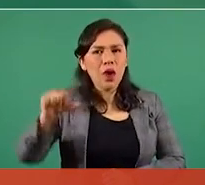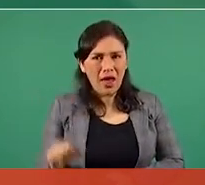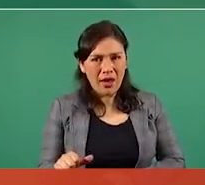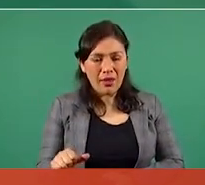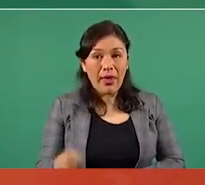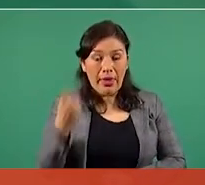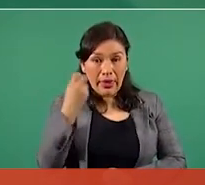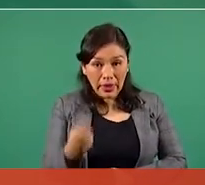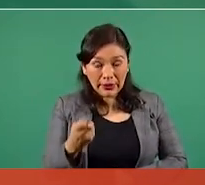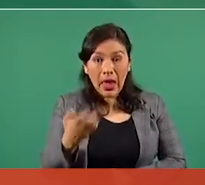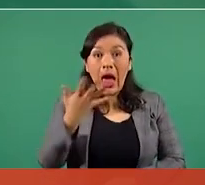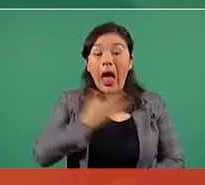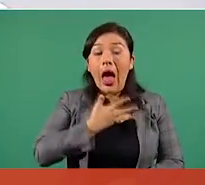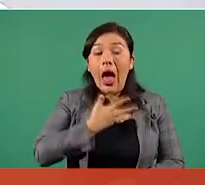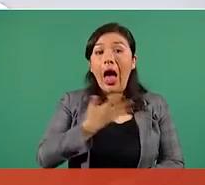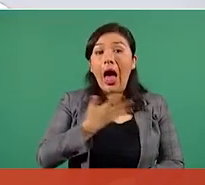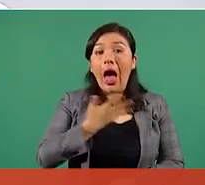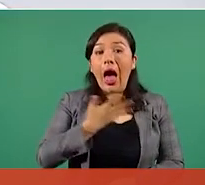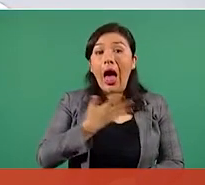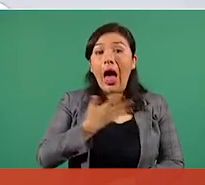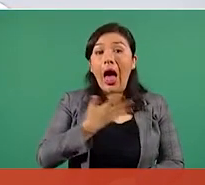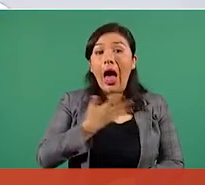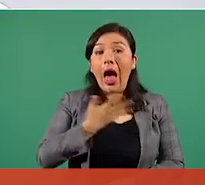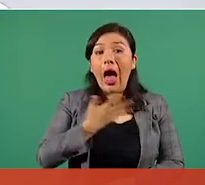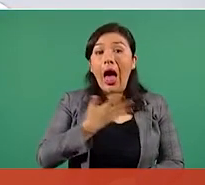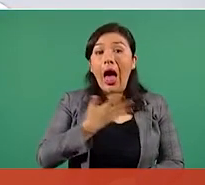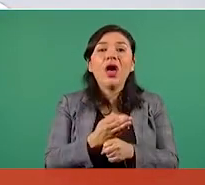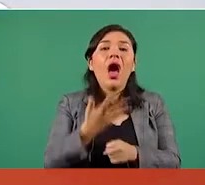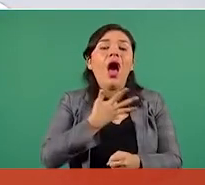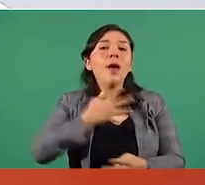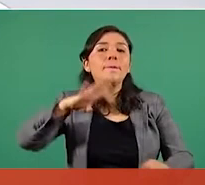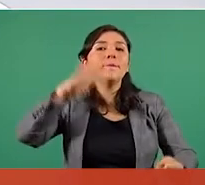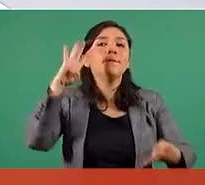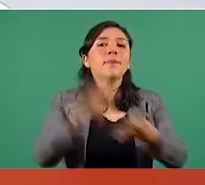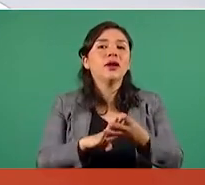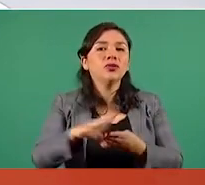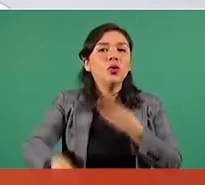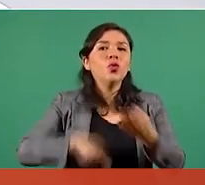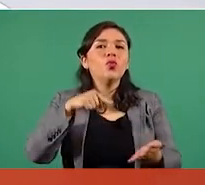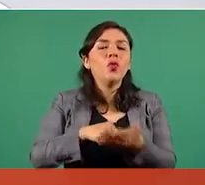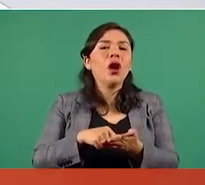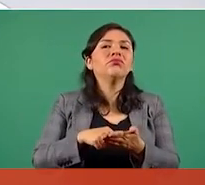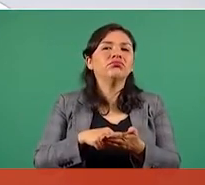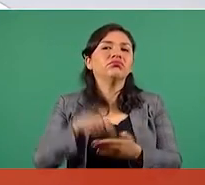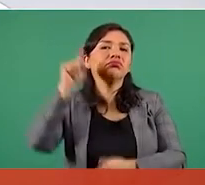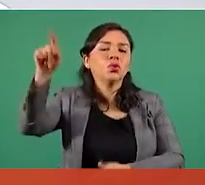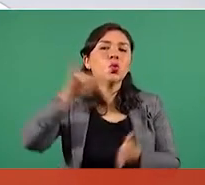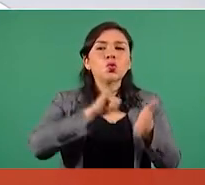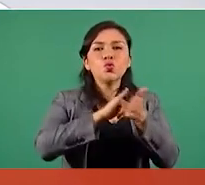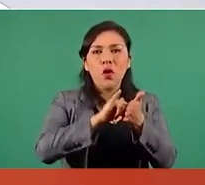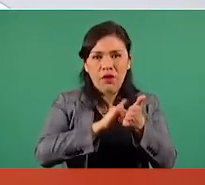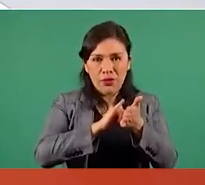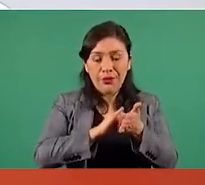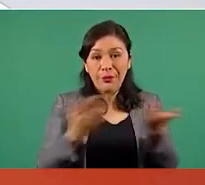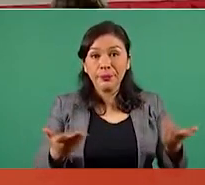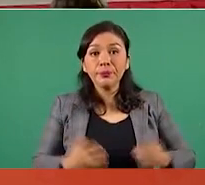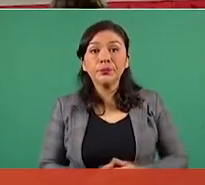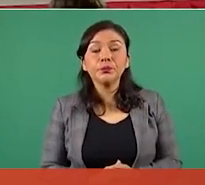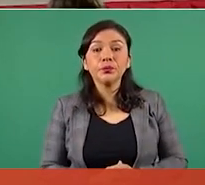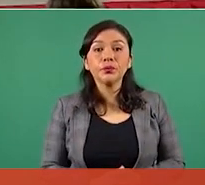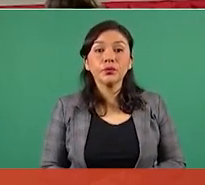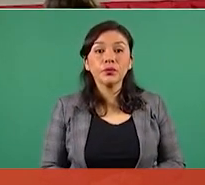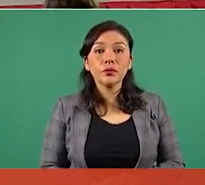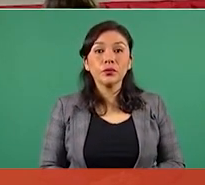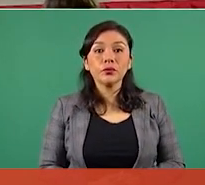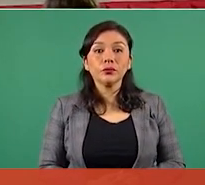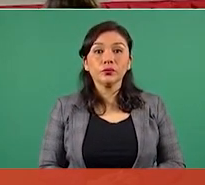está actualmente preso en una cárcel, en un penal en Nueva York. Y